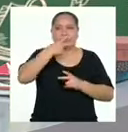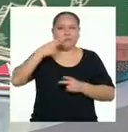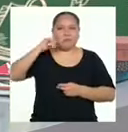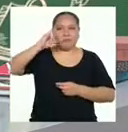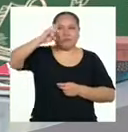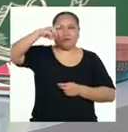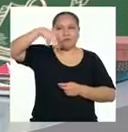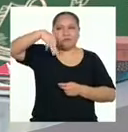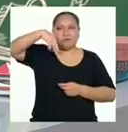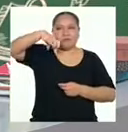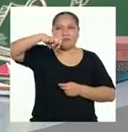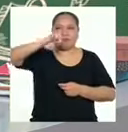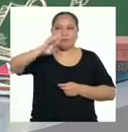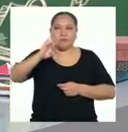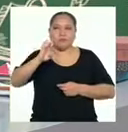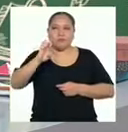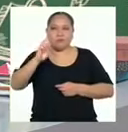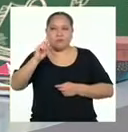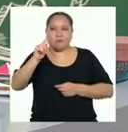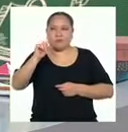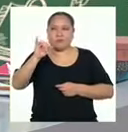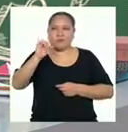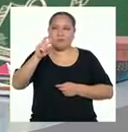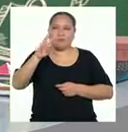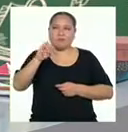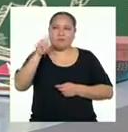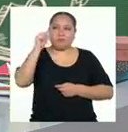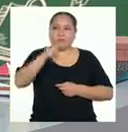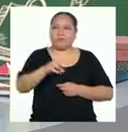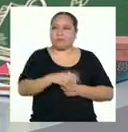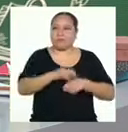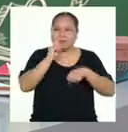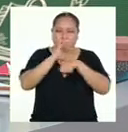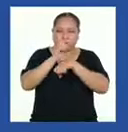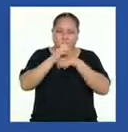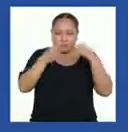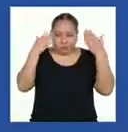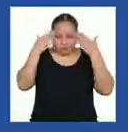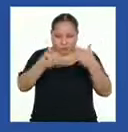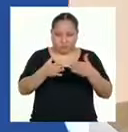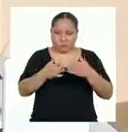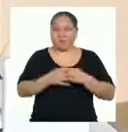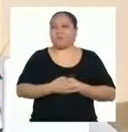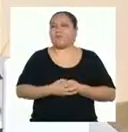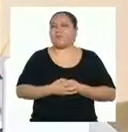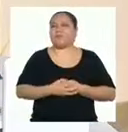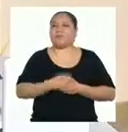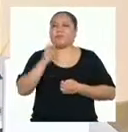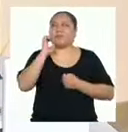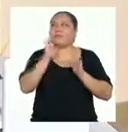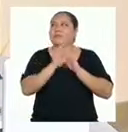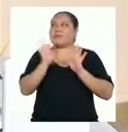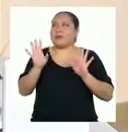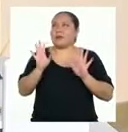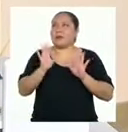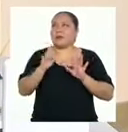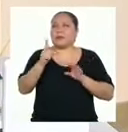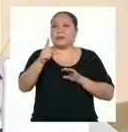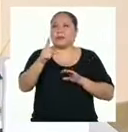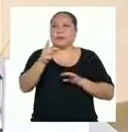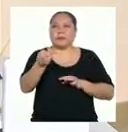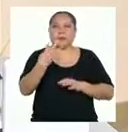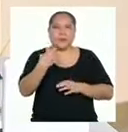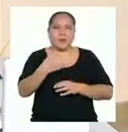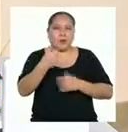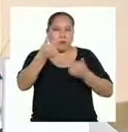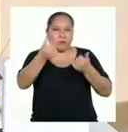imperativo. Y de hecho, podría ser la recomendación un poco más precisa. A ver, quiero que me digan